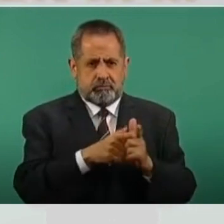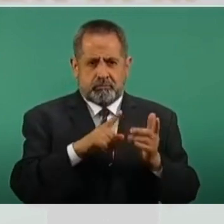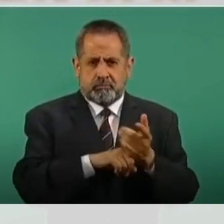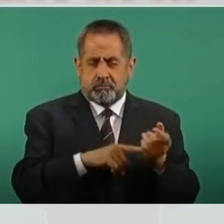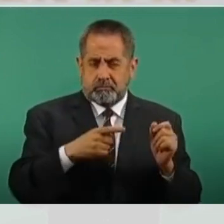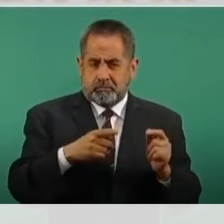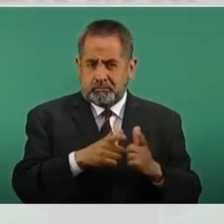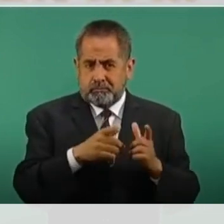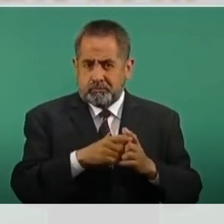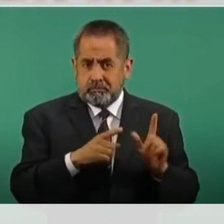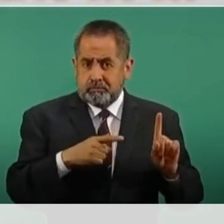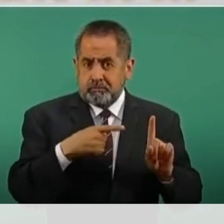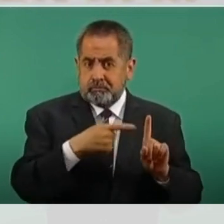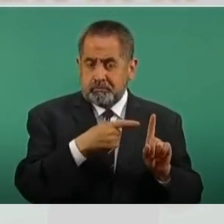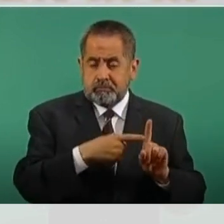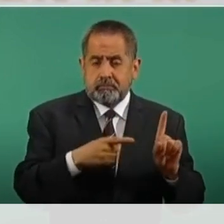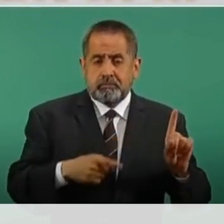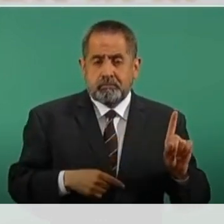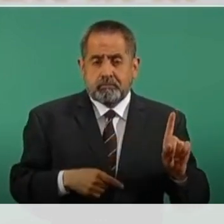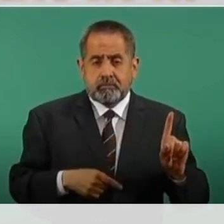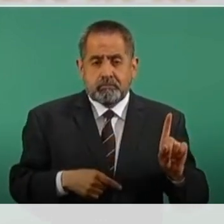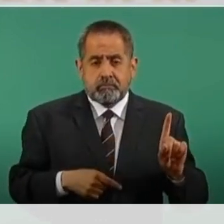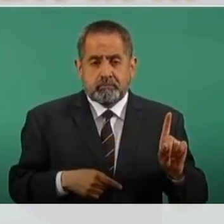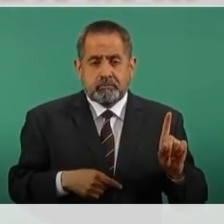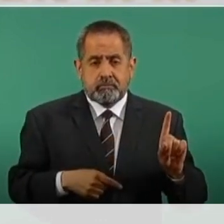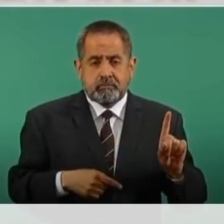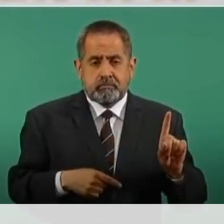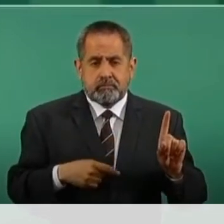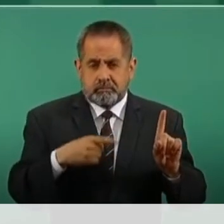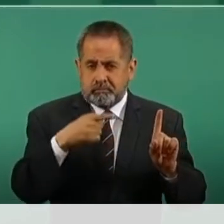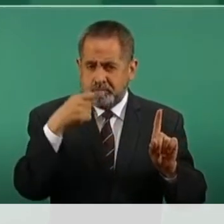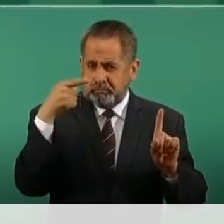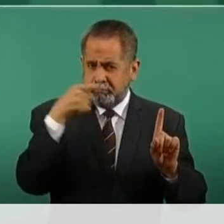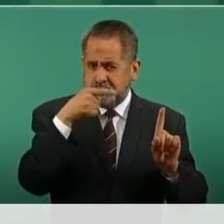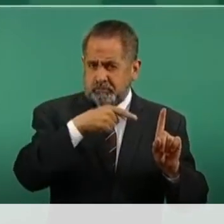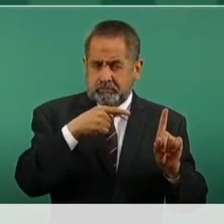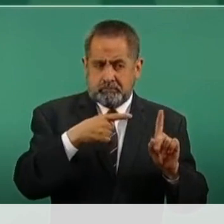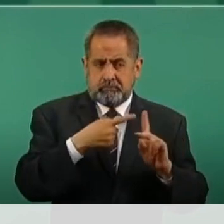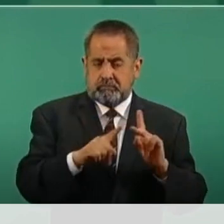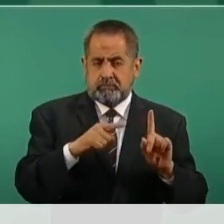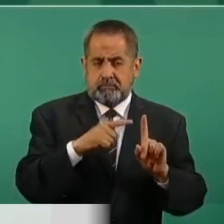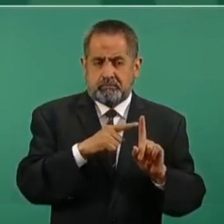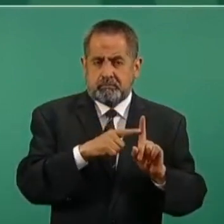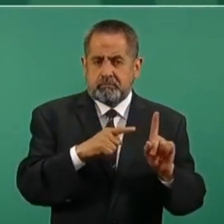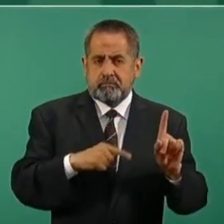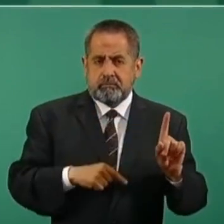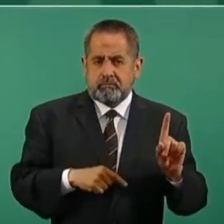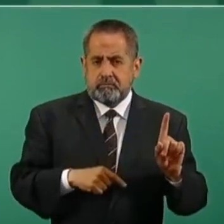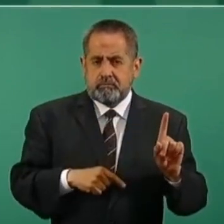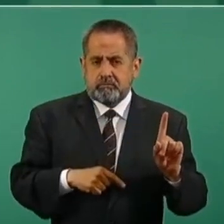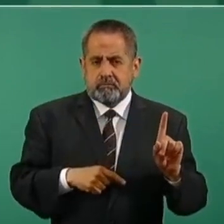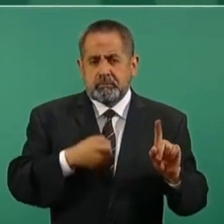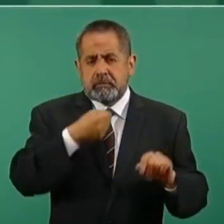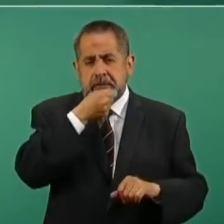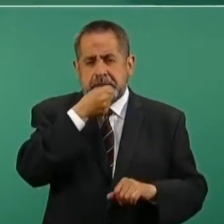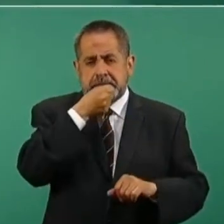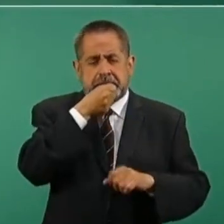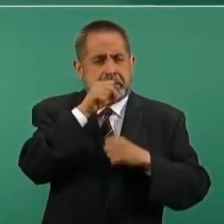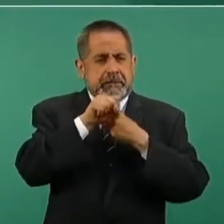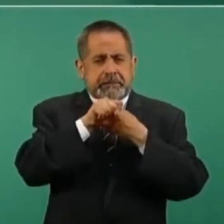empezó en un micrófono